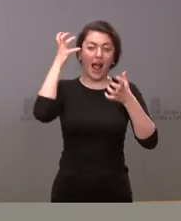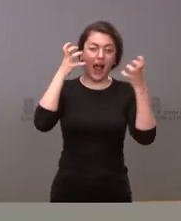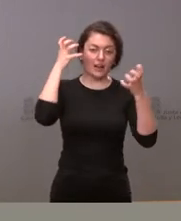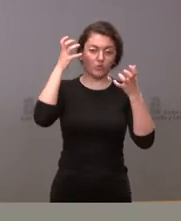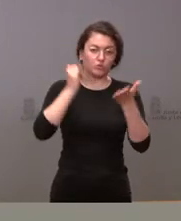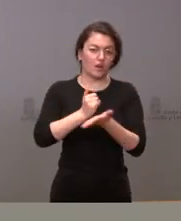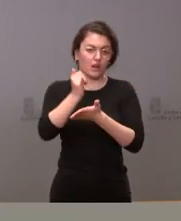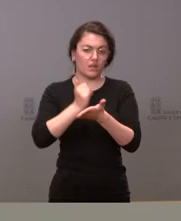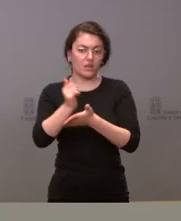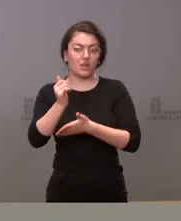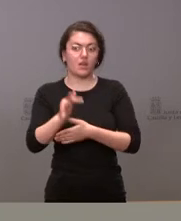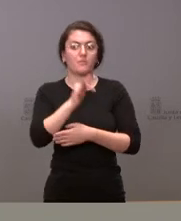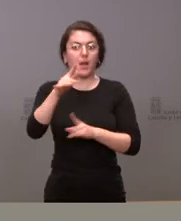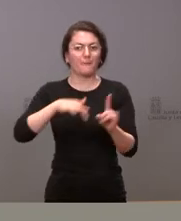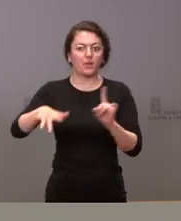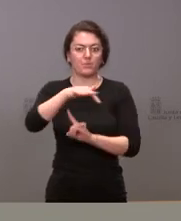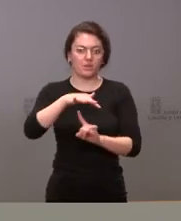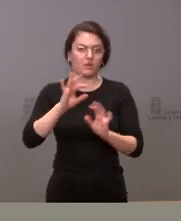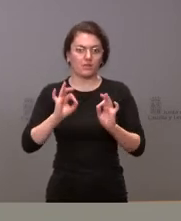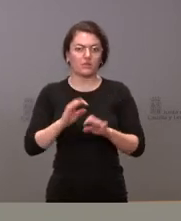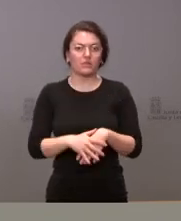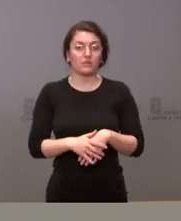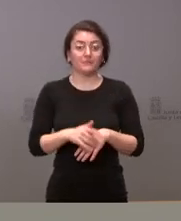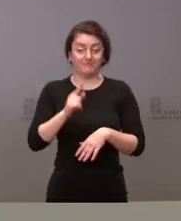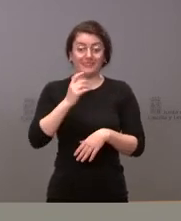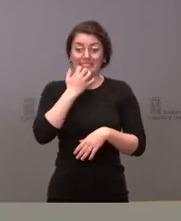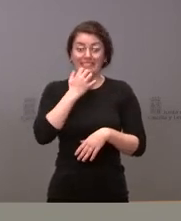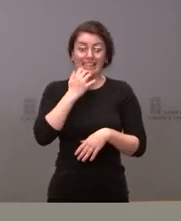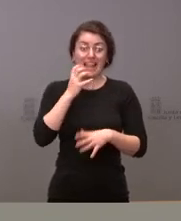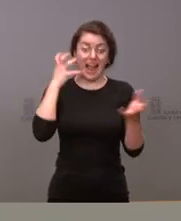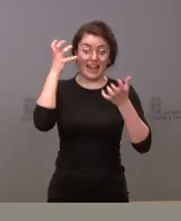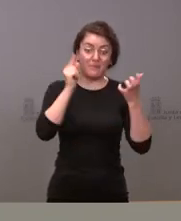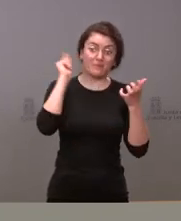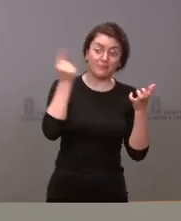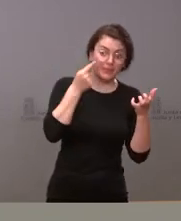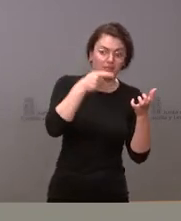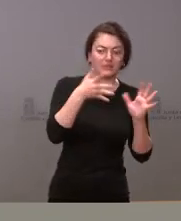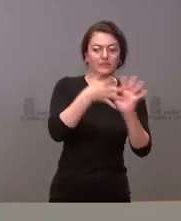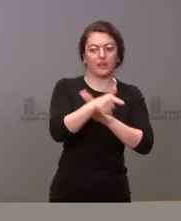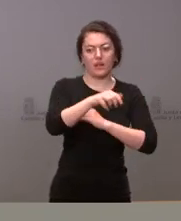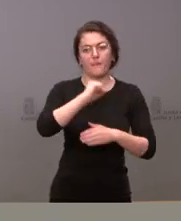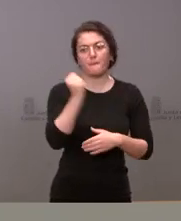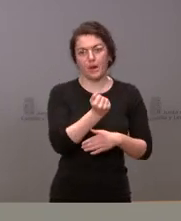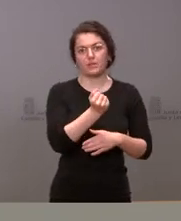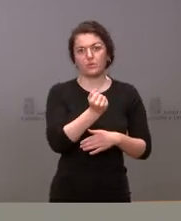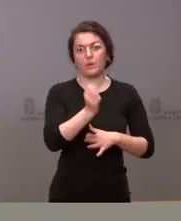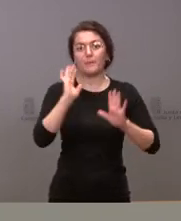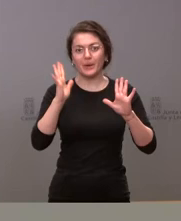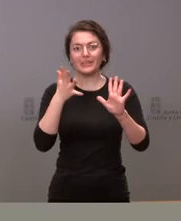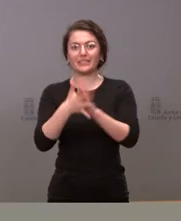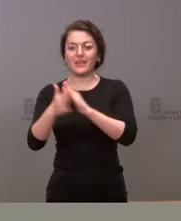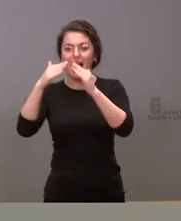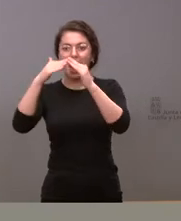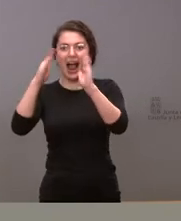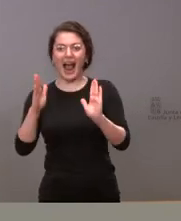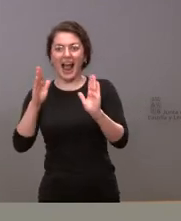lógicamente los animales que han sido detectados pues tienen que ser objeto de sacrificio pero no estamos hablando de granjas que es donde el control es mayor